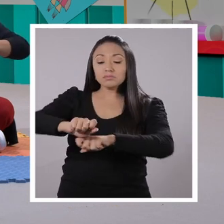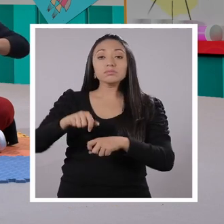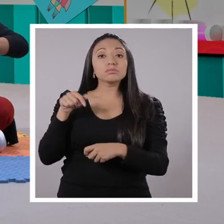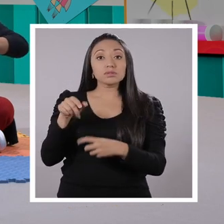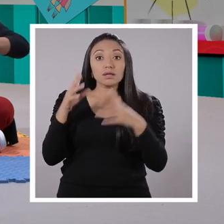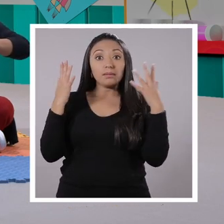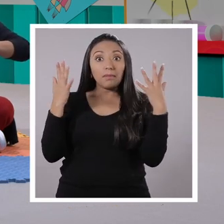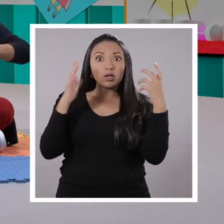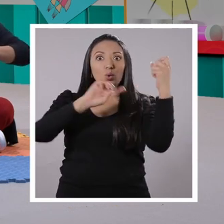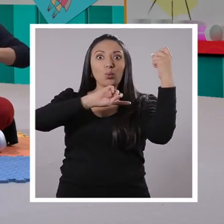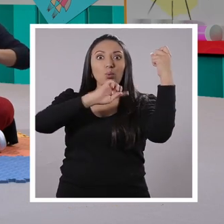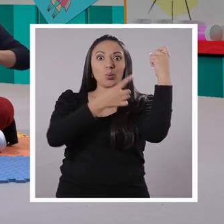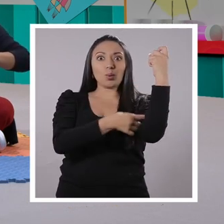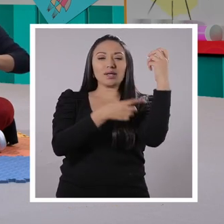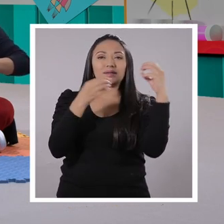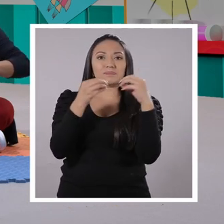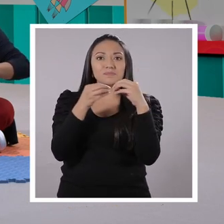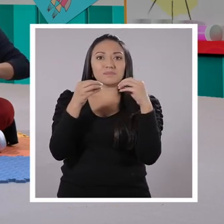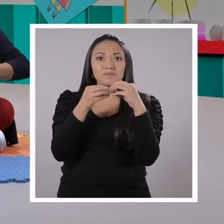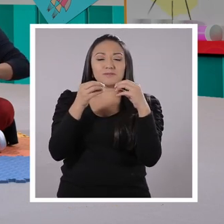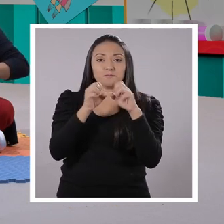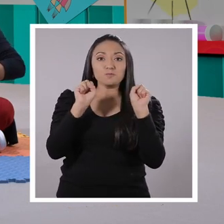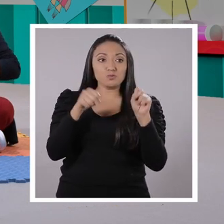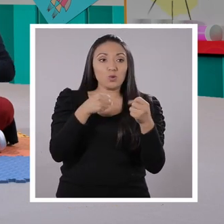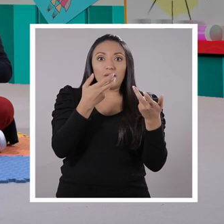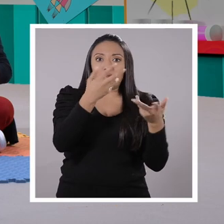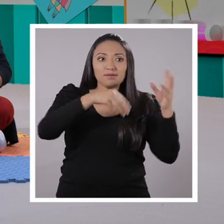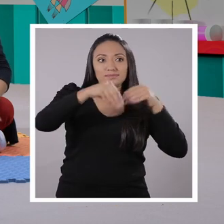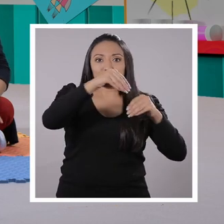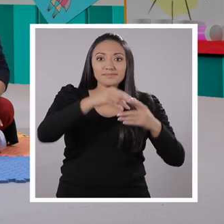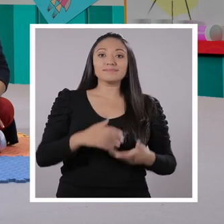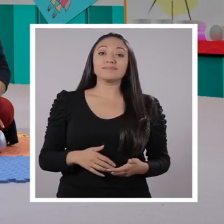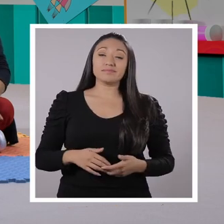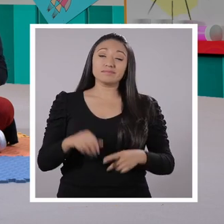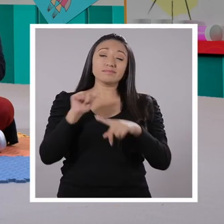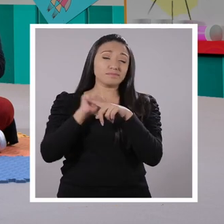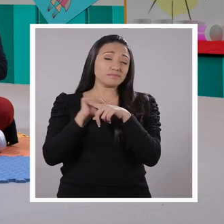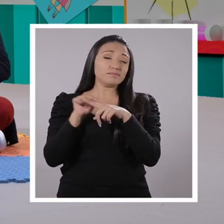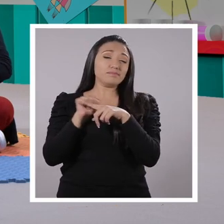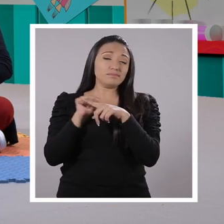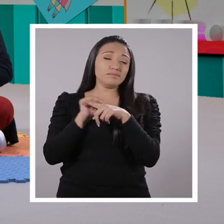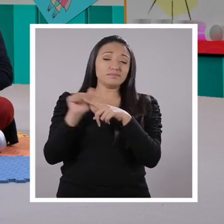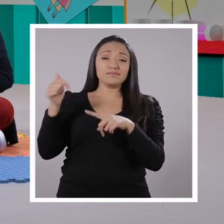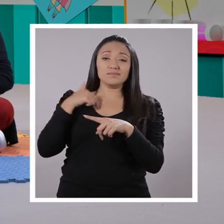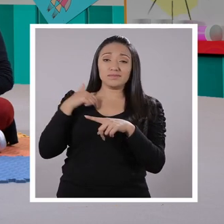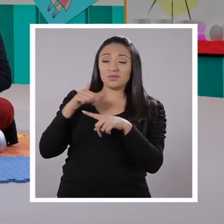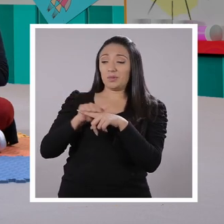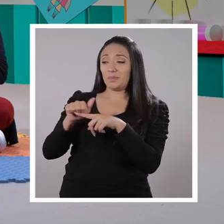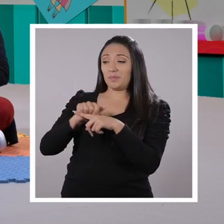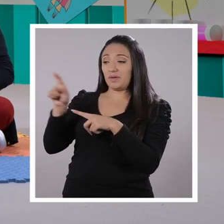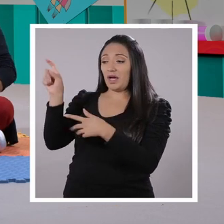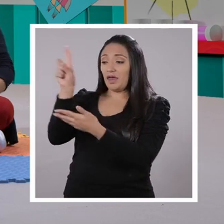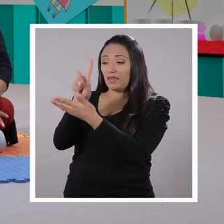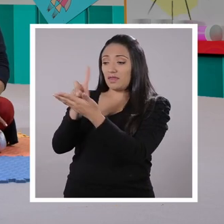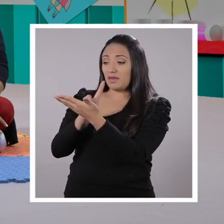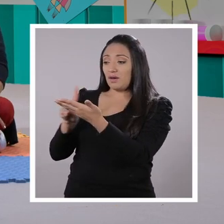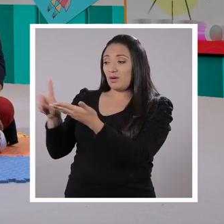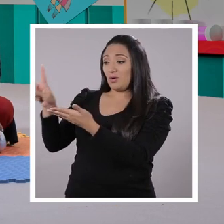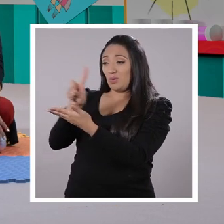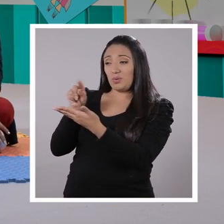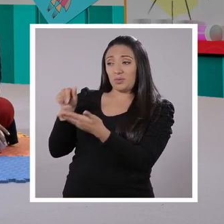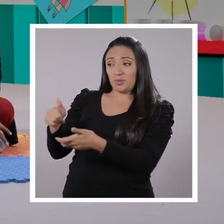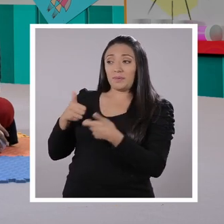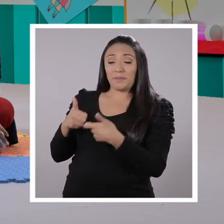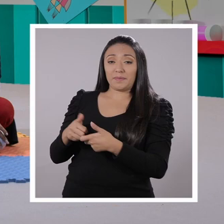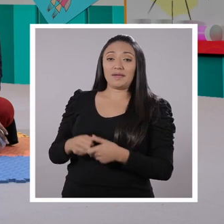nuestras manos se vuelven más ágiles y mucho más hábiles. Además, tenemos que practicar. Yo estoy practicando con Pancho el dibujo. Él me está enseñando. Es un